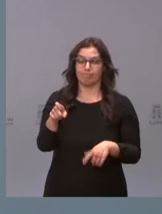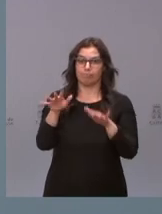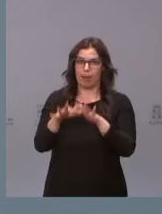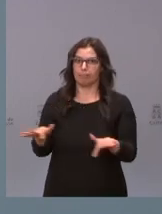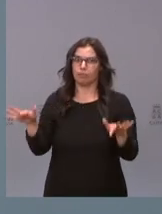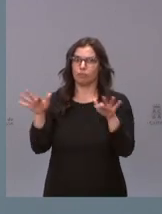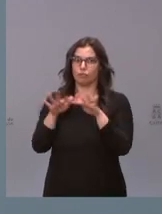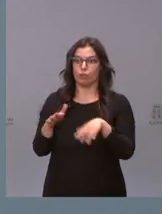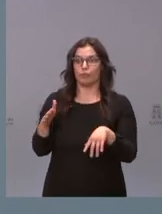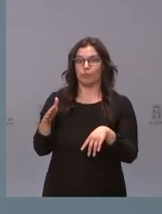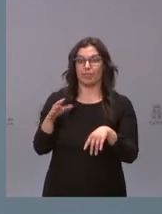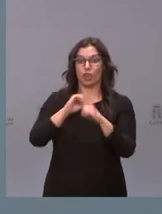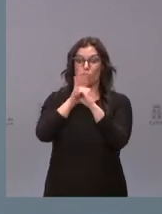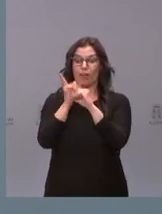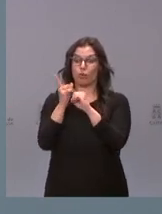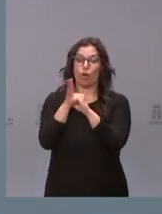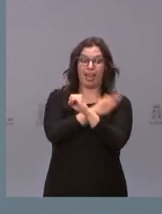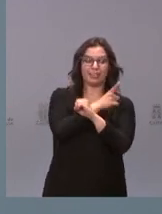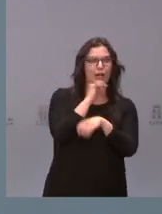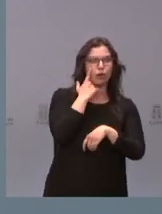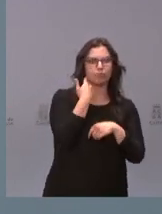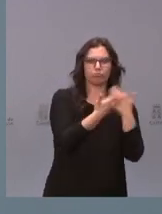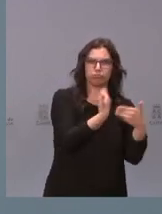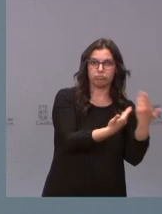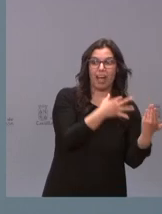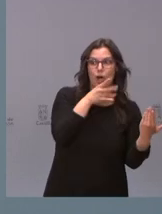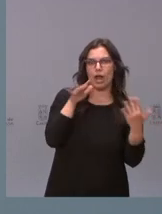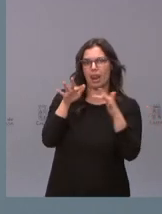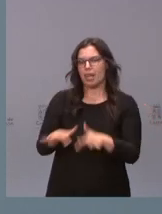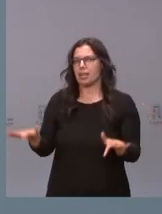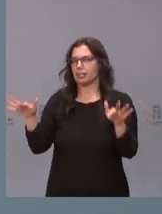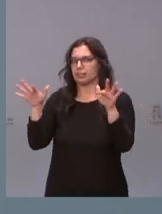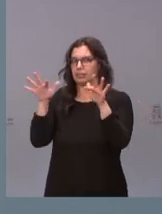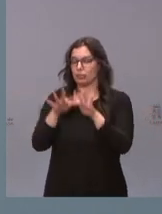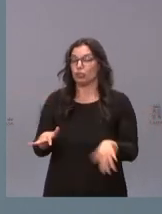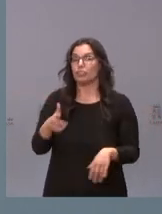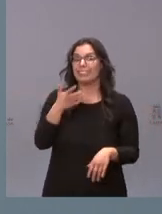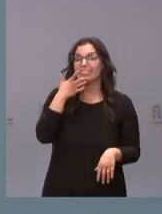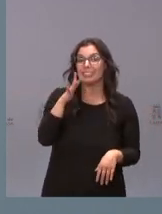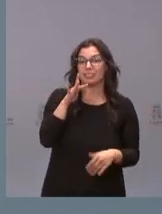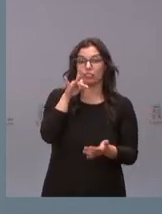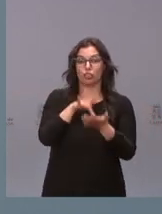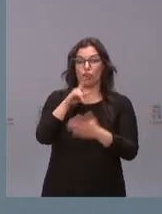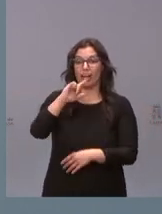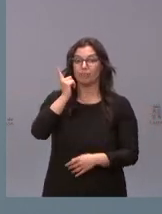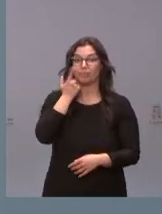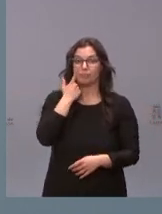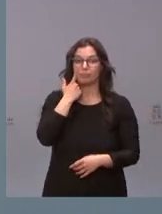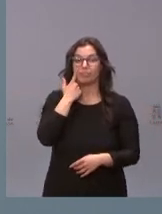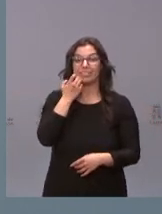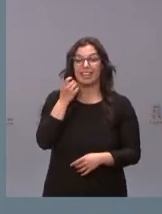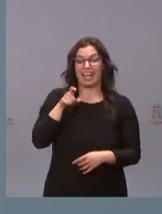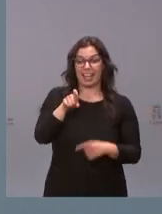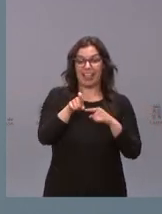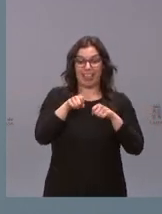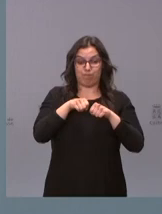que tenían lugar antes de la pandemia. Y tengamos en cuenta que un cáncer que no se ha extendido, que no ha